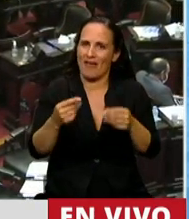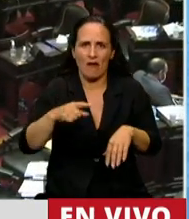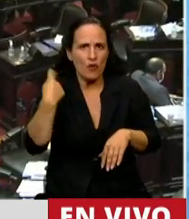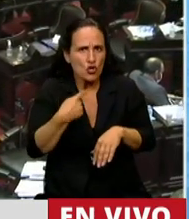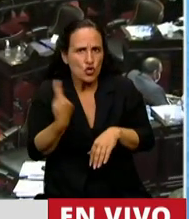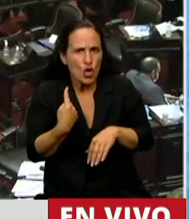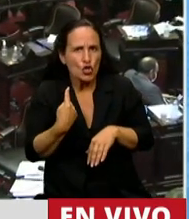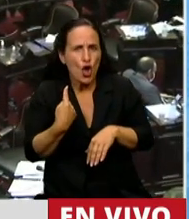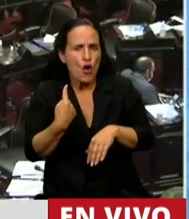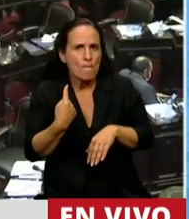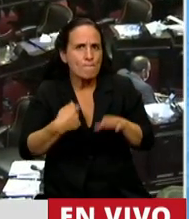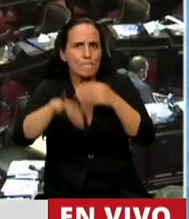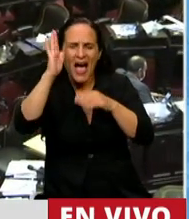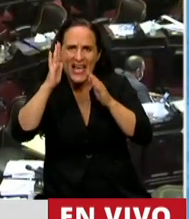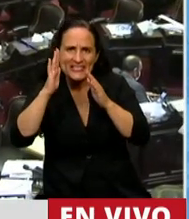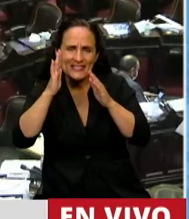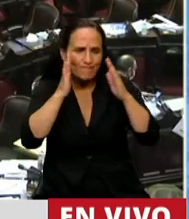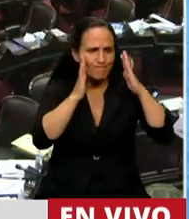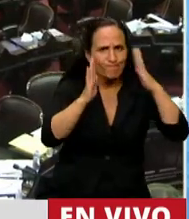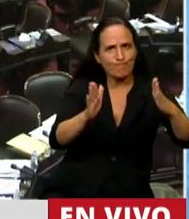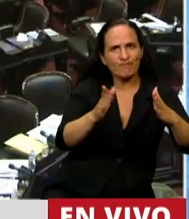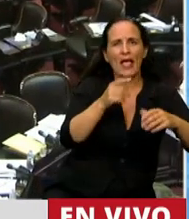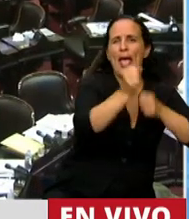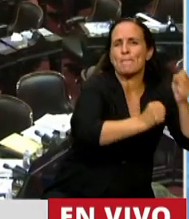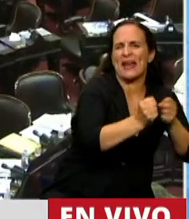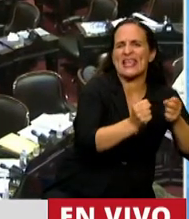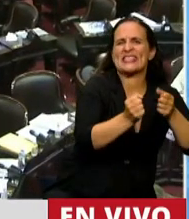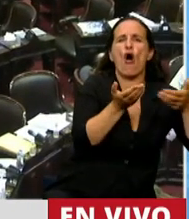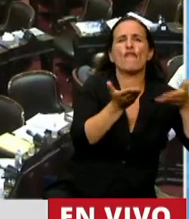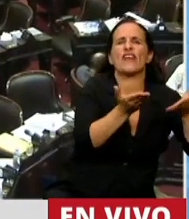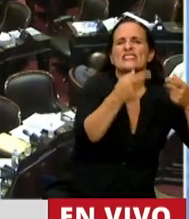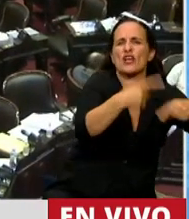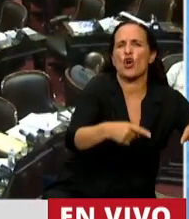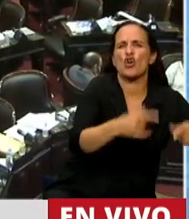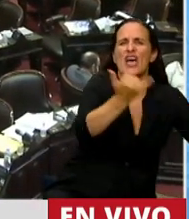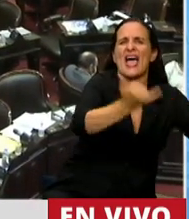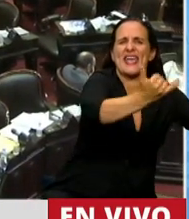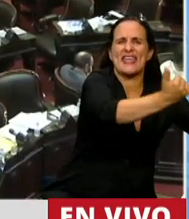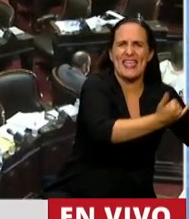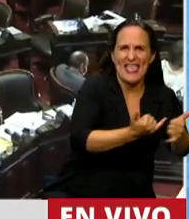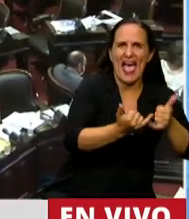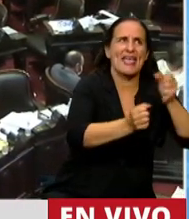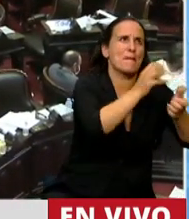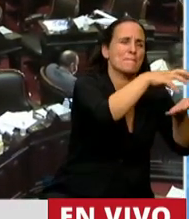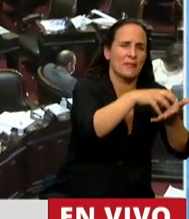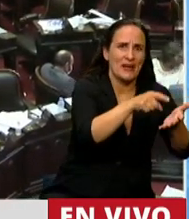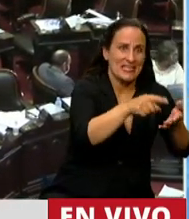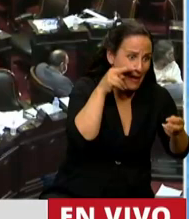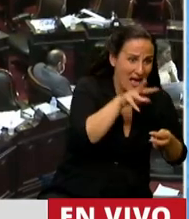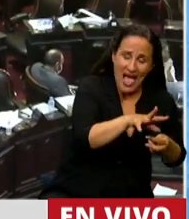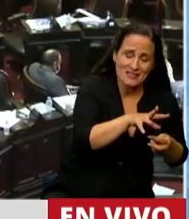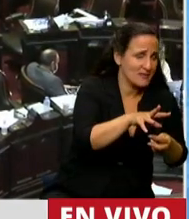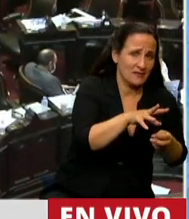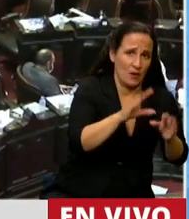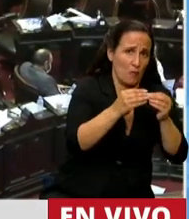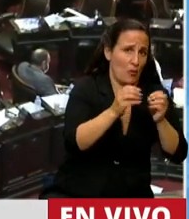solamente desde la oferta de las empresas y de la especulación de algunas entidades financieras, vamos a seguir teniendo este